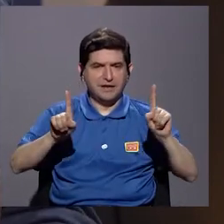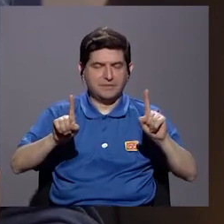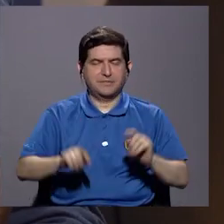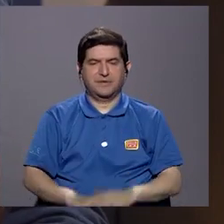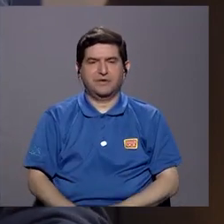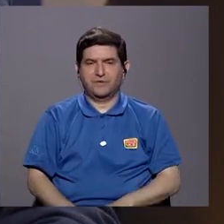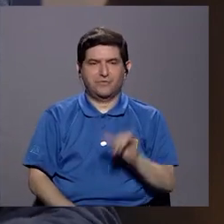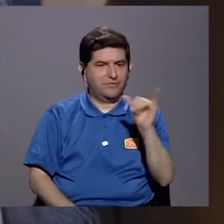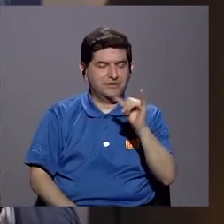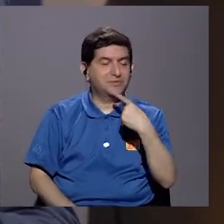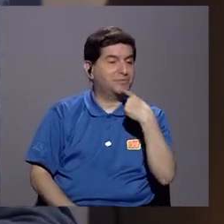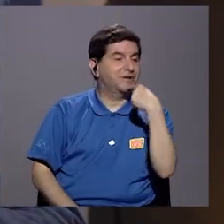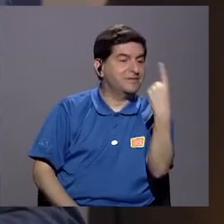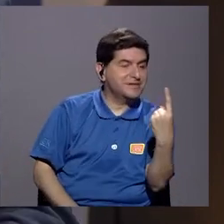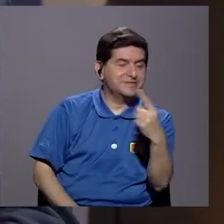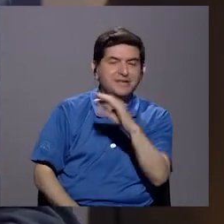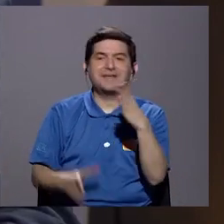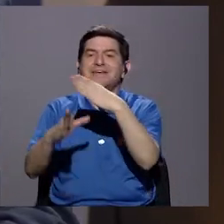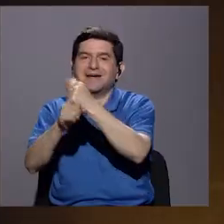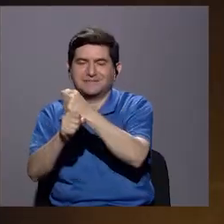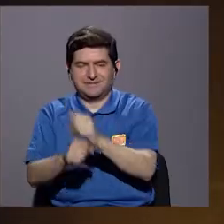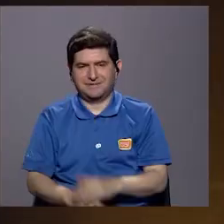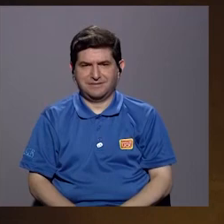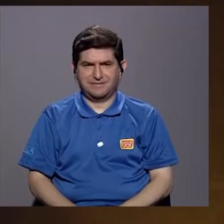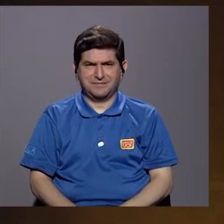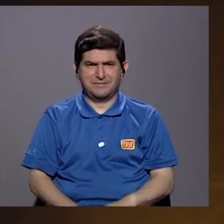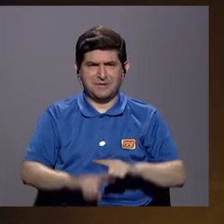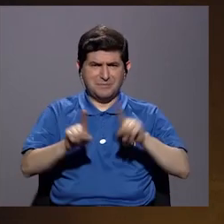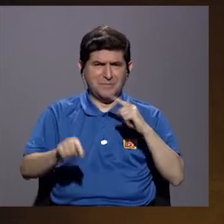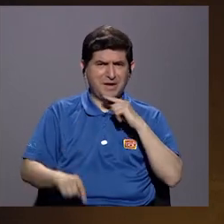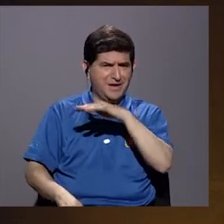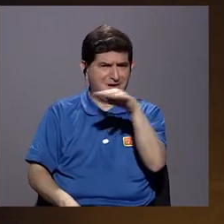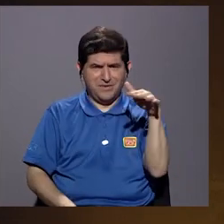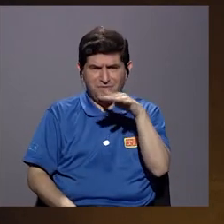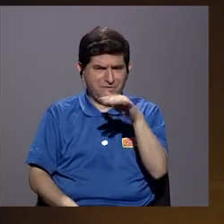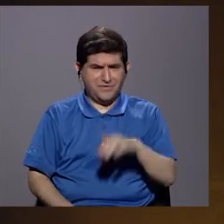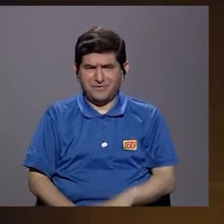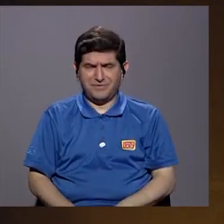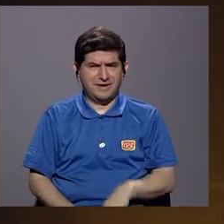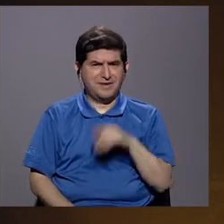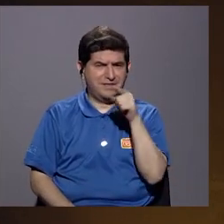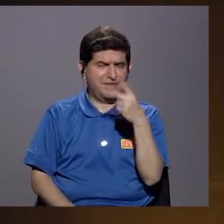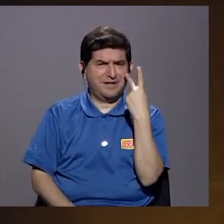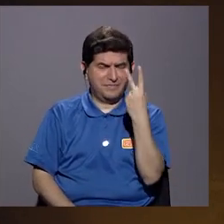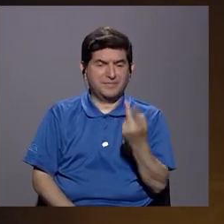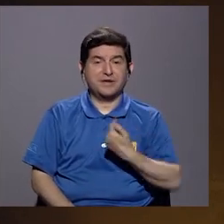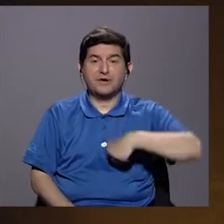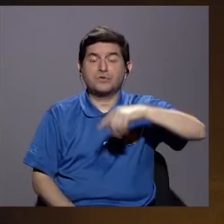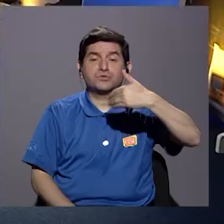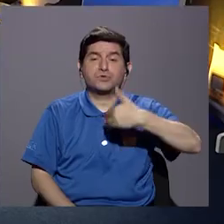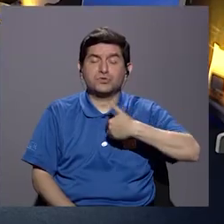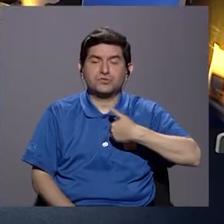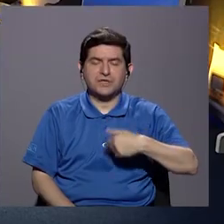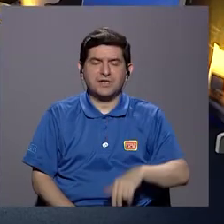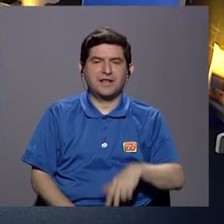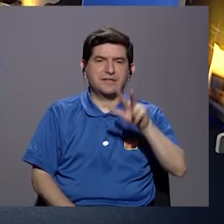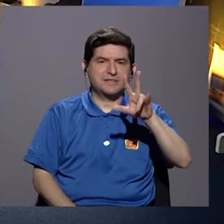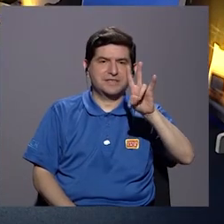que hay una diferencia entre lo que se dice y lo que se hace. aplicación no es esa realidad, la que estamos viviendo. O nosotros tenemos